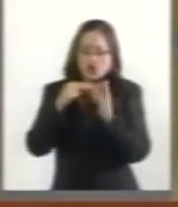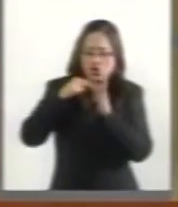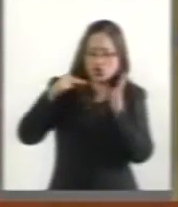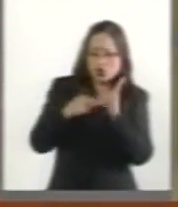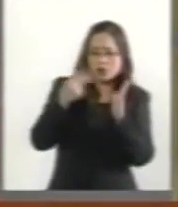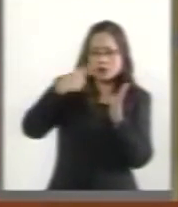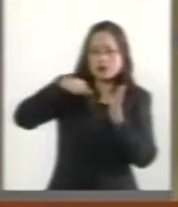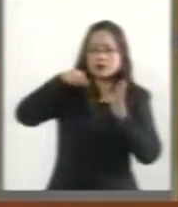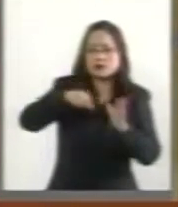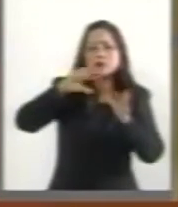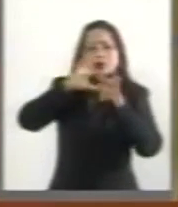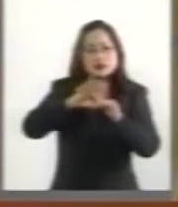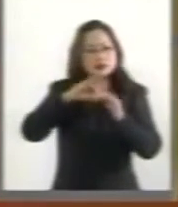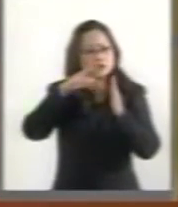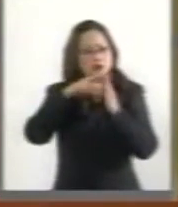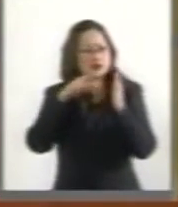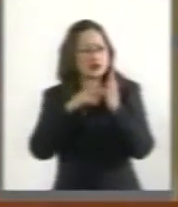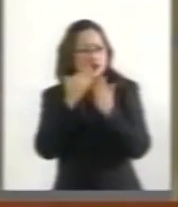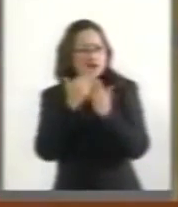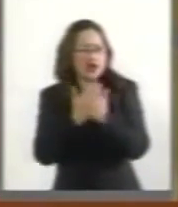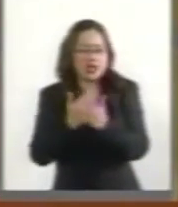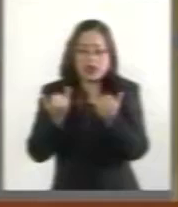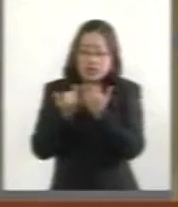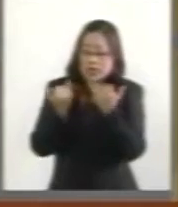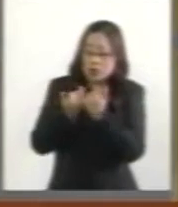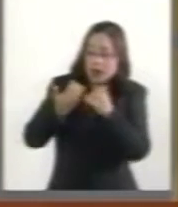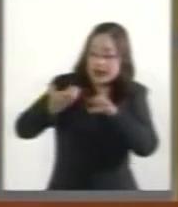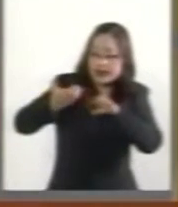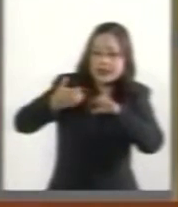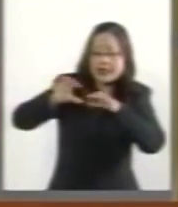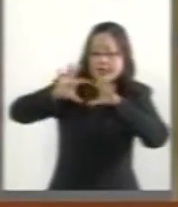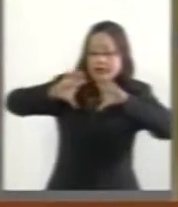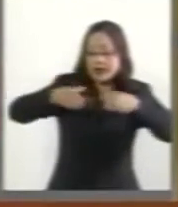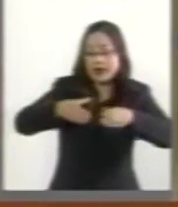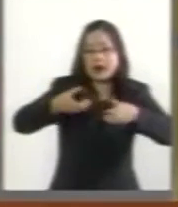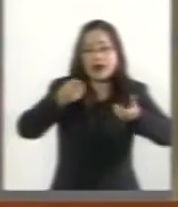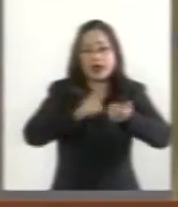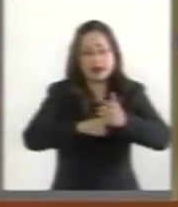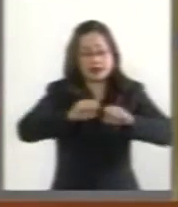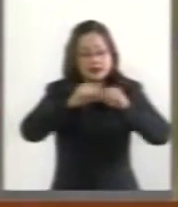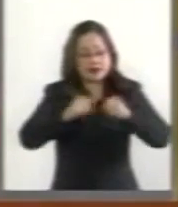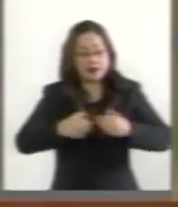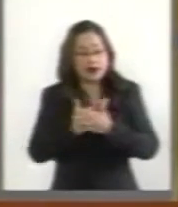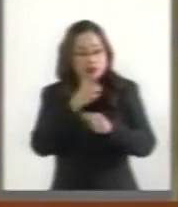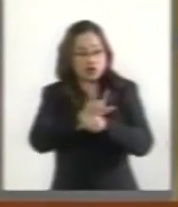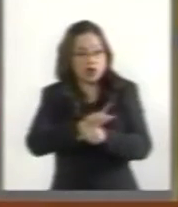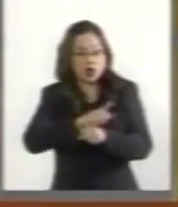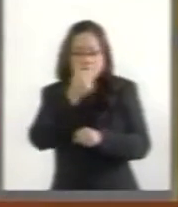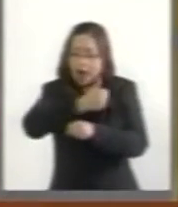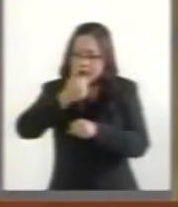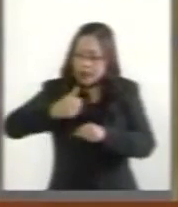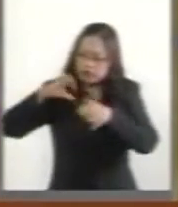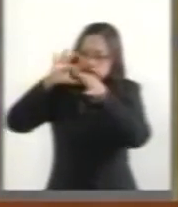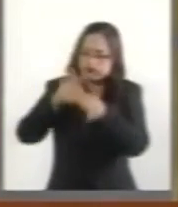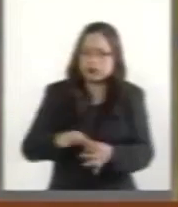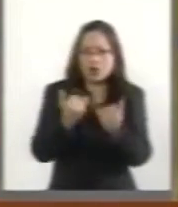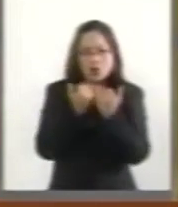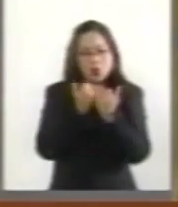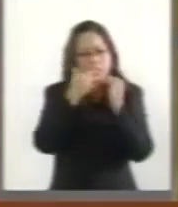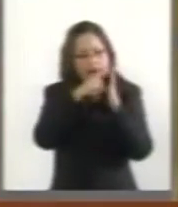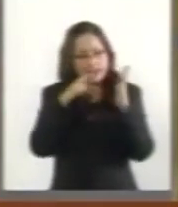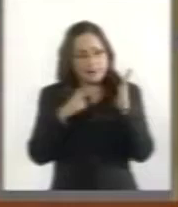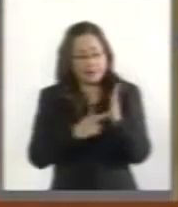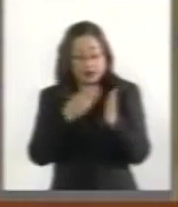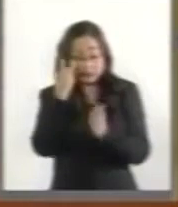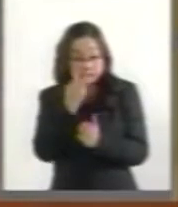el establecimiento de lineamientos entre todos y cada uno de los miembros del Sistema Nacional. Criterios también que